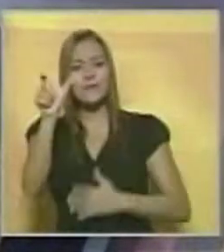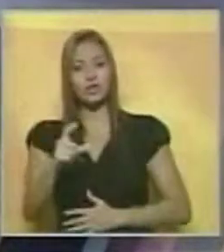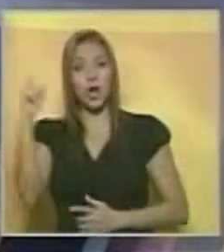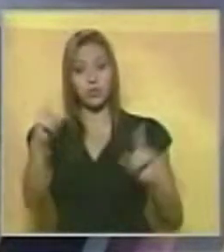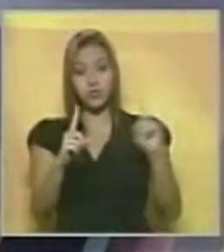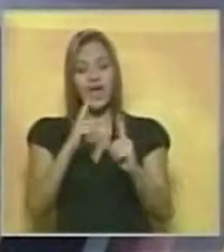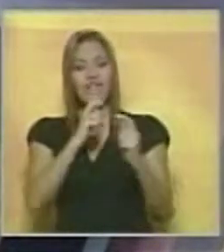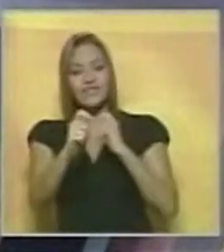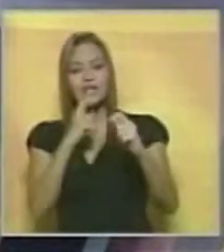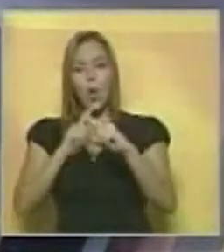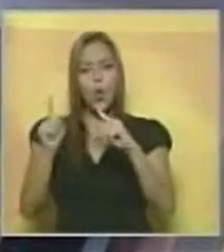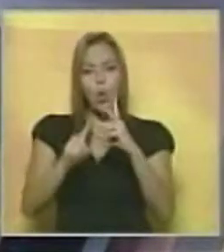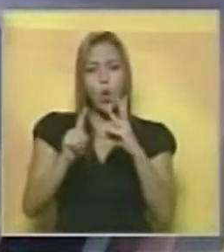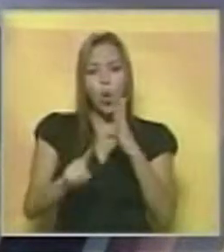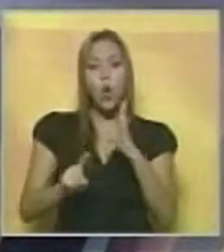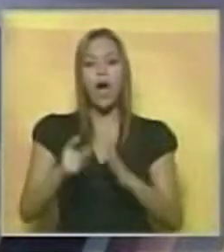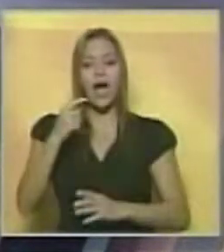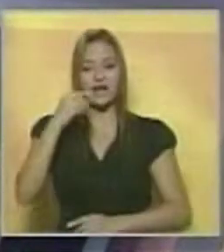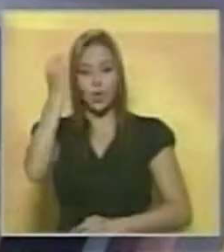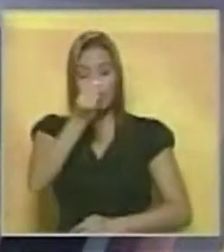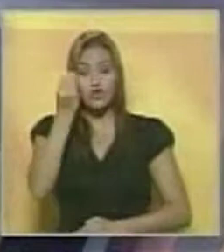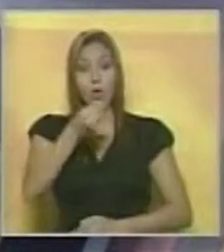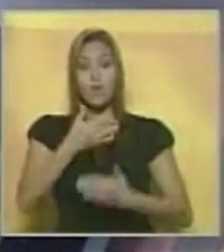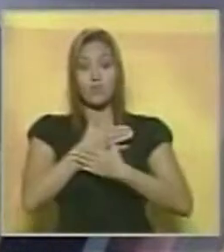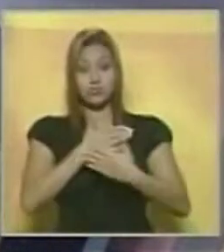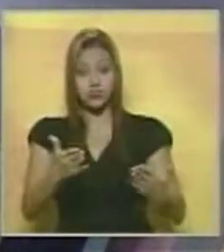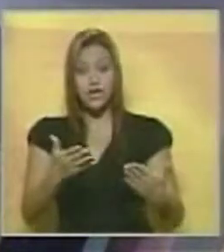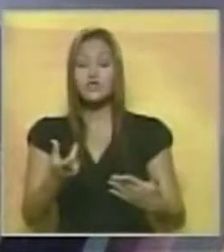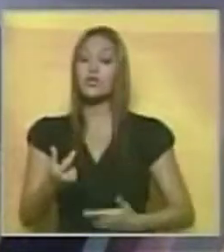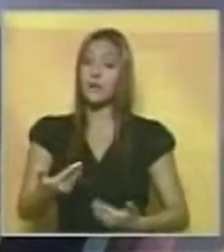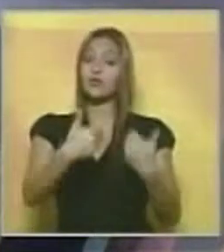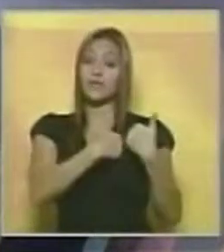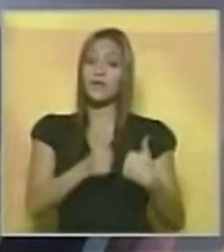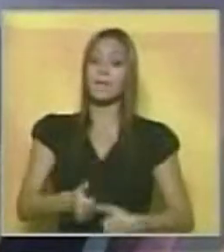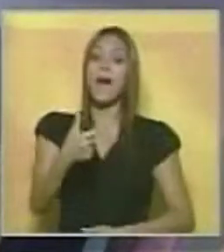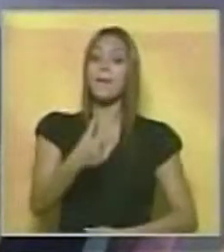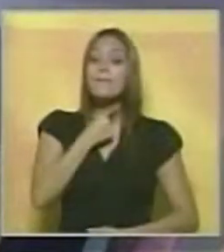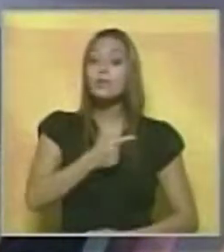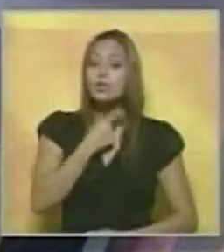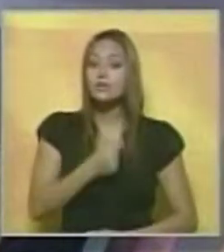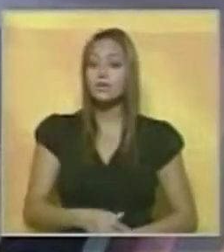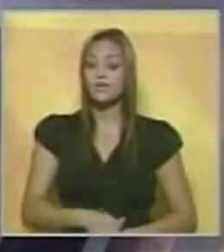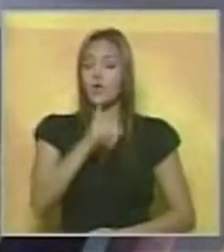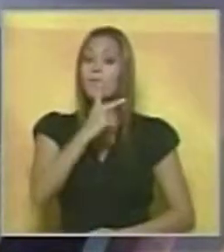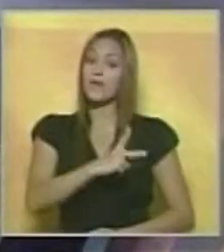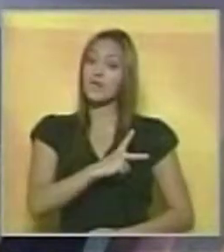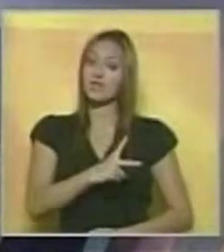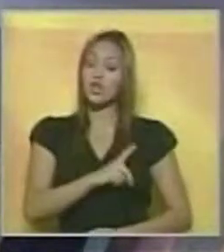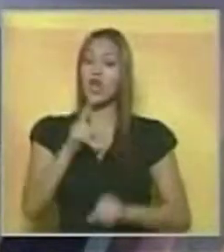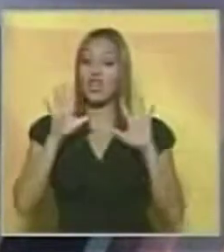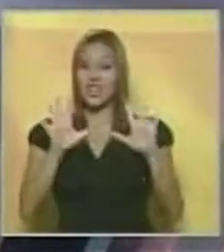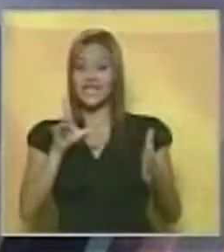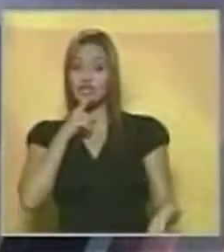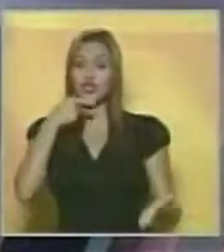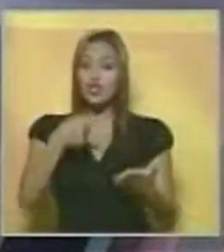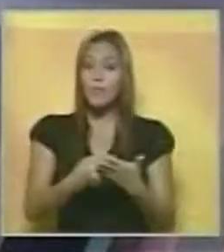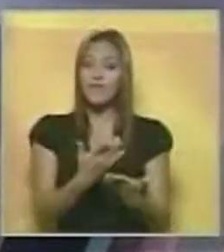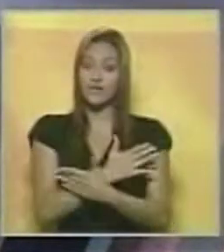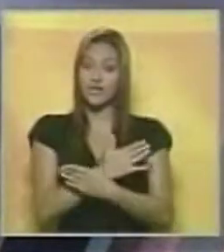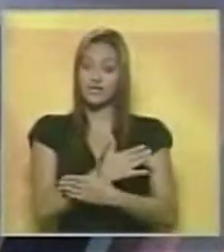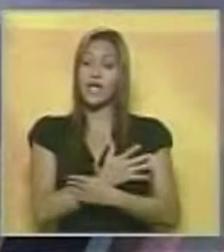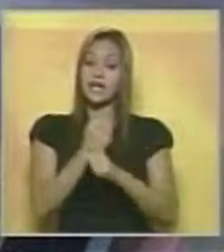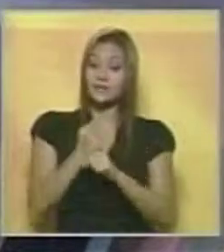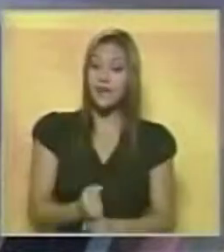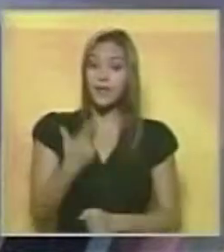ayudan a formar opinión pública. Es una responsabilidad y es un placer. Así es, Eduardo. Además, Noticiero Benevisión tiene 10 nominaciones. En total.